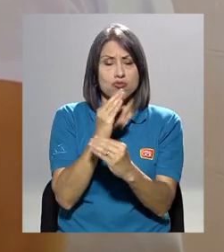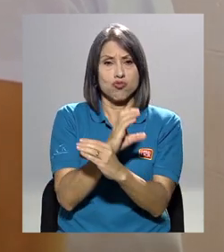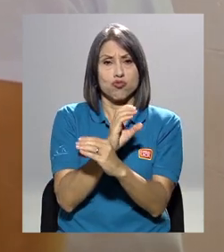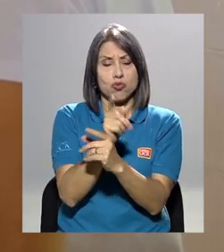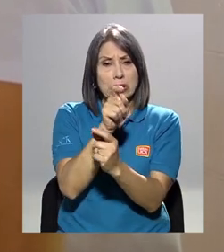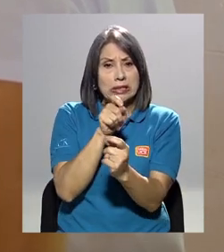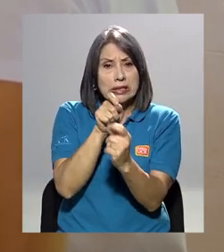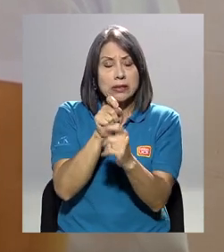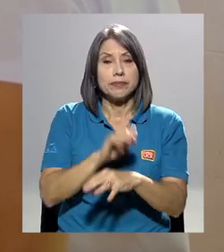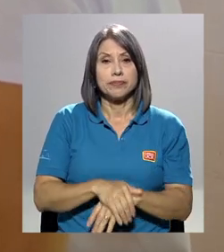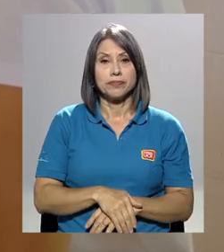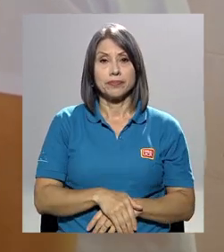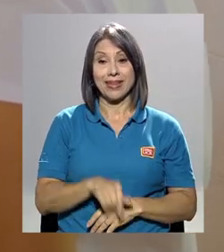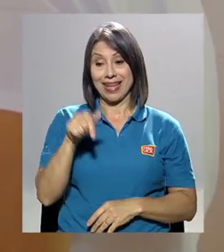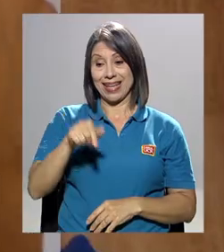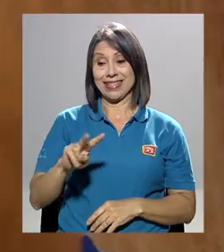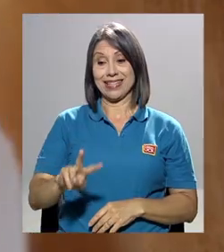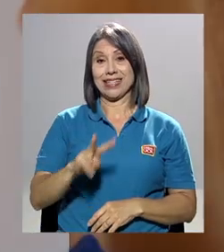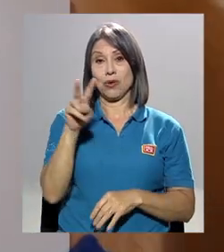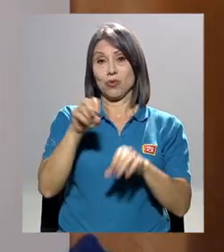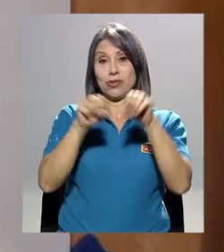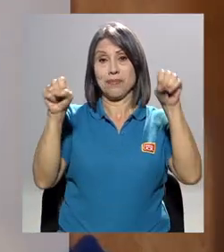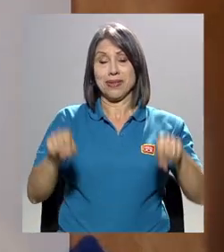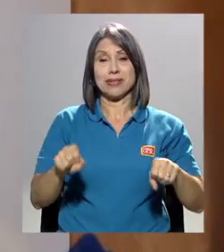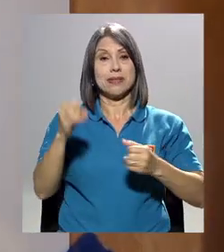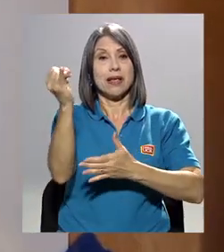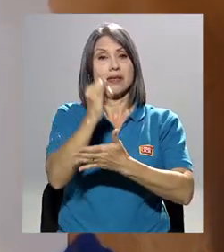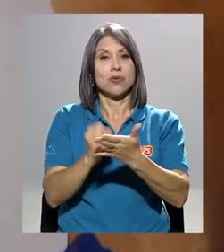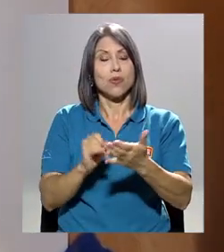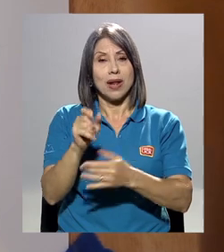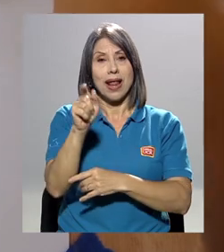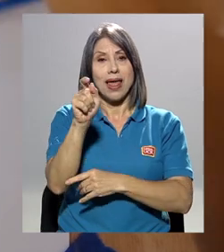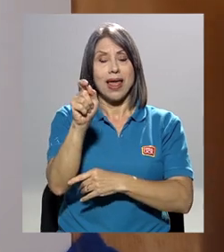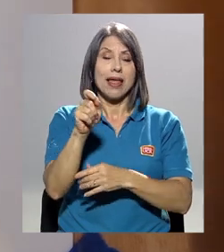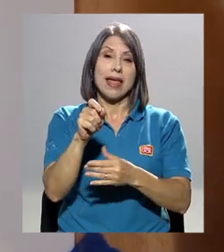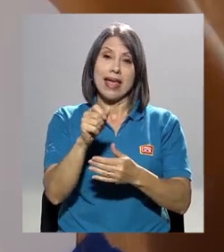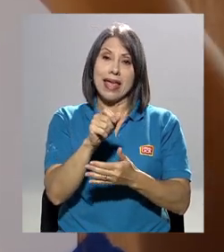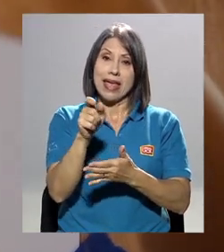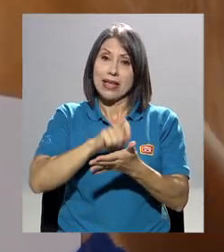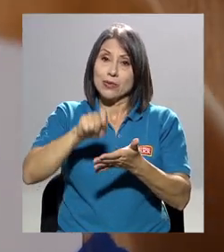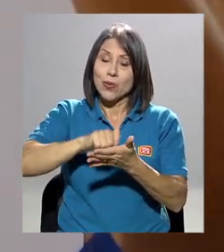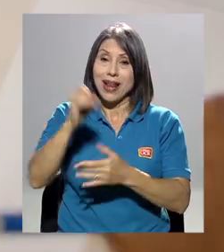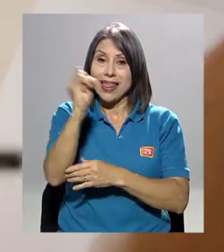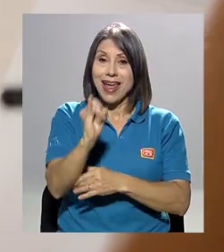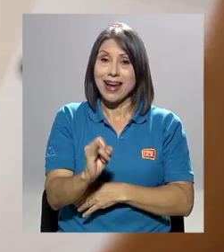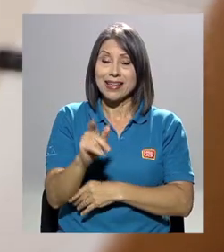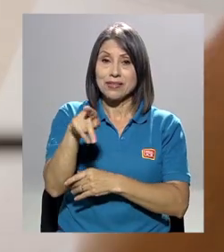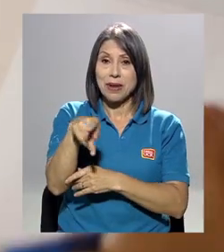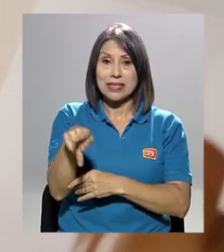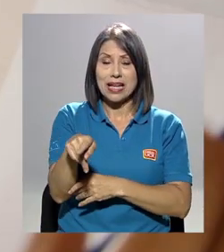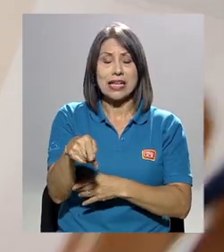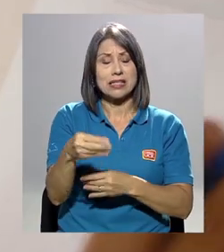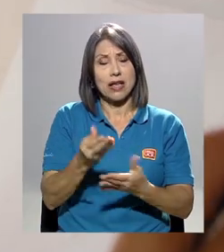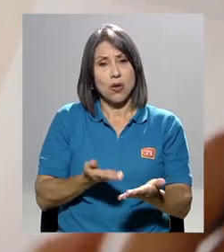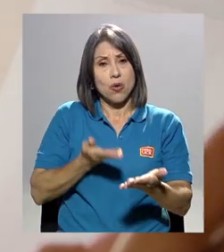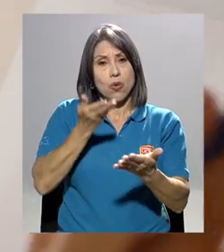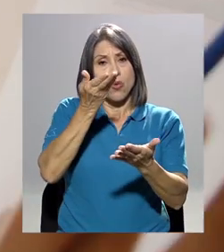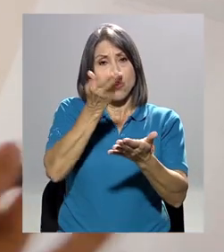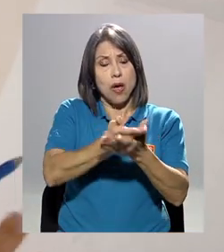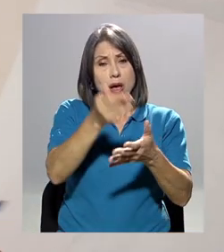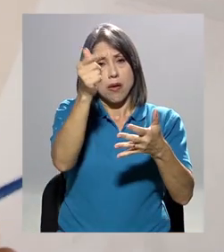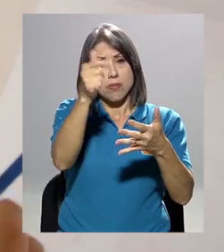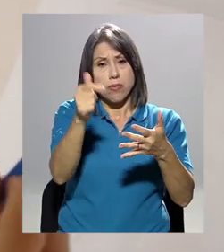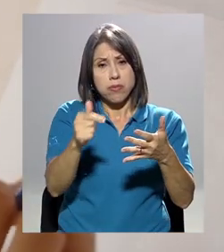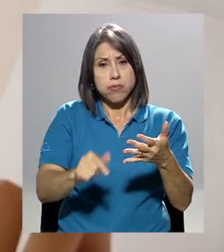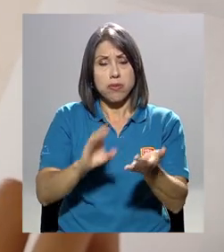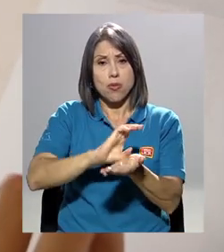En este segundo semestre, la Escuela de Artes Plásticas pone a disposición una variada oferta de cursos. Preste